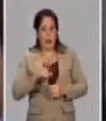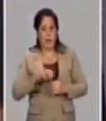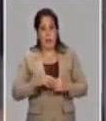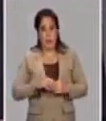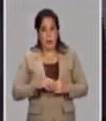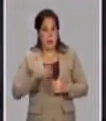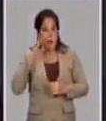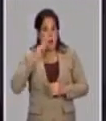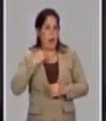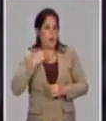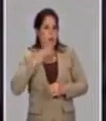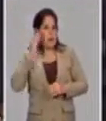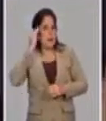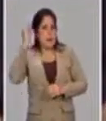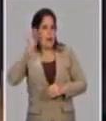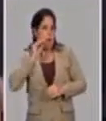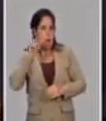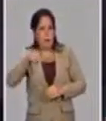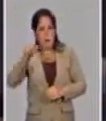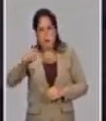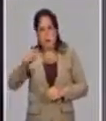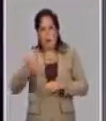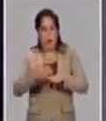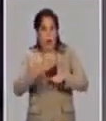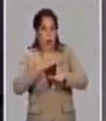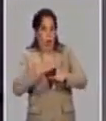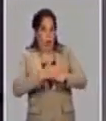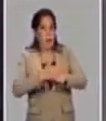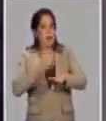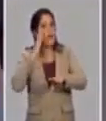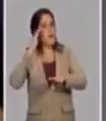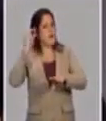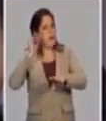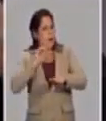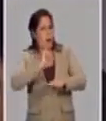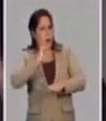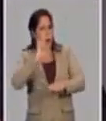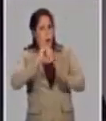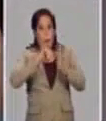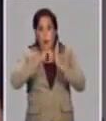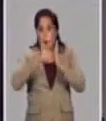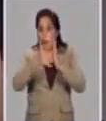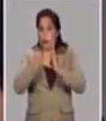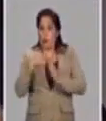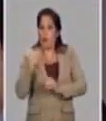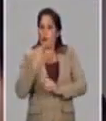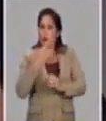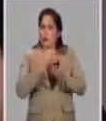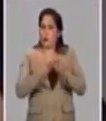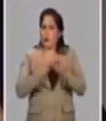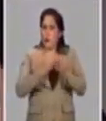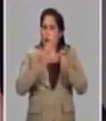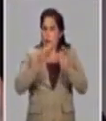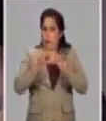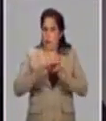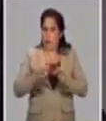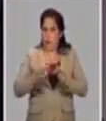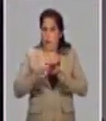digamos, ya el conocimiento que se ha generado previamente nos permite a los proyectos que ya